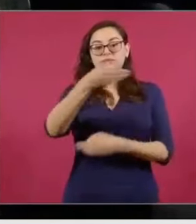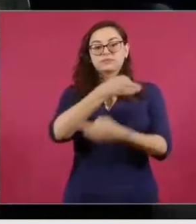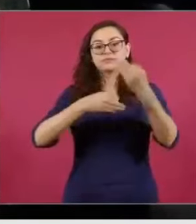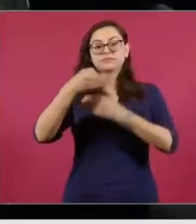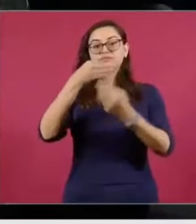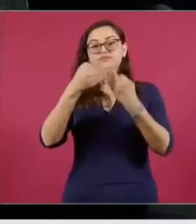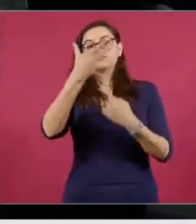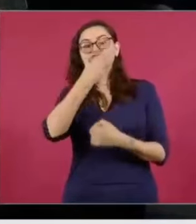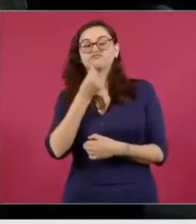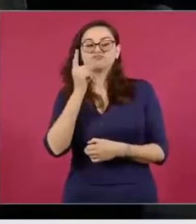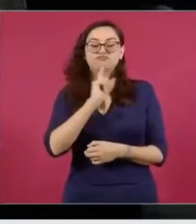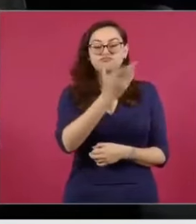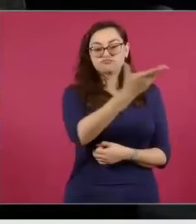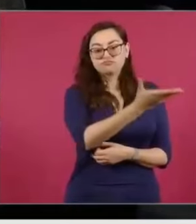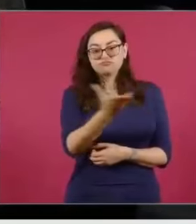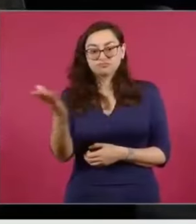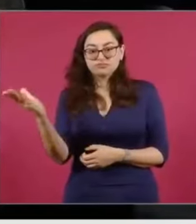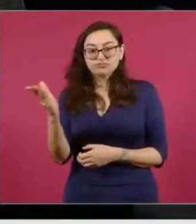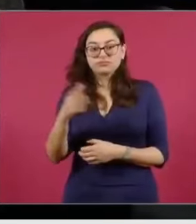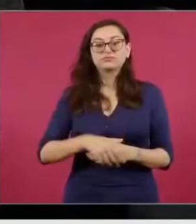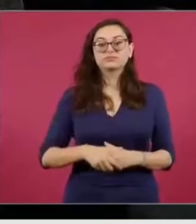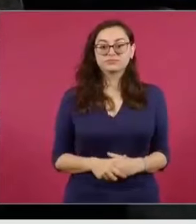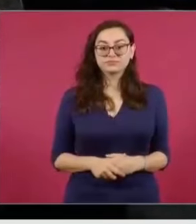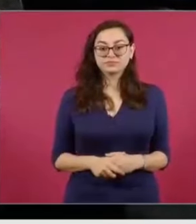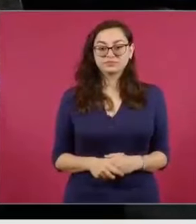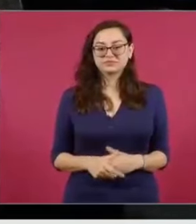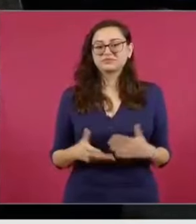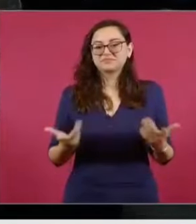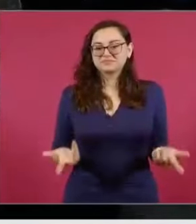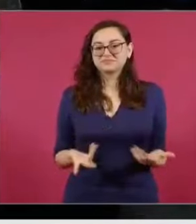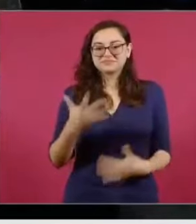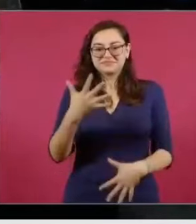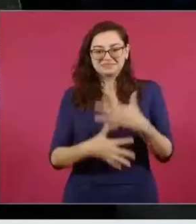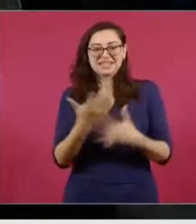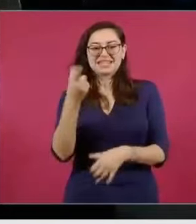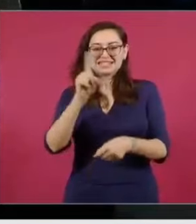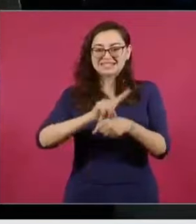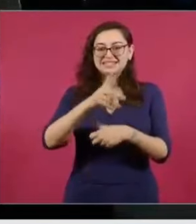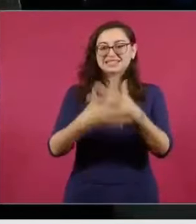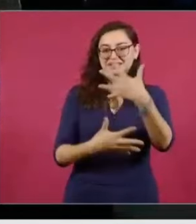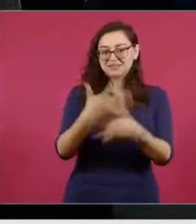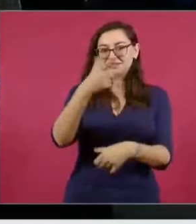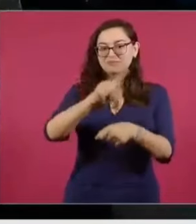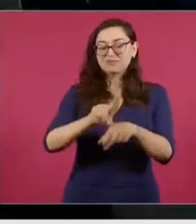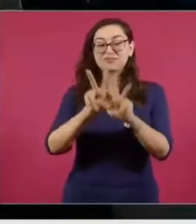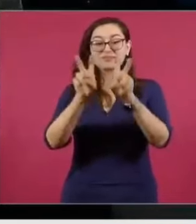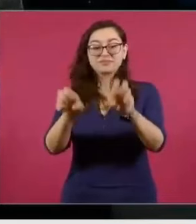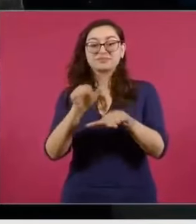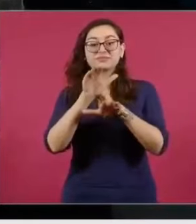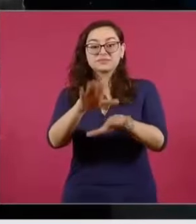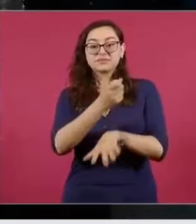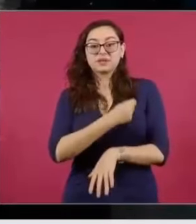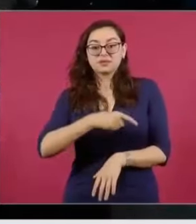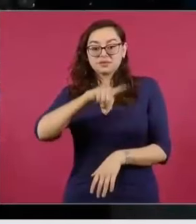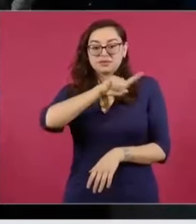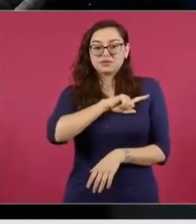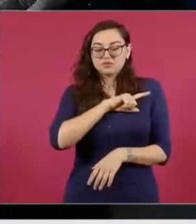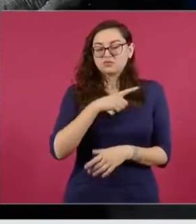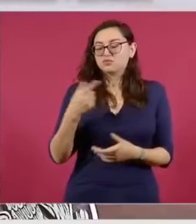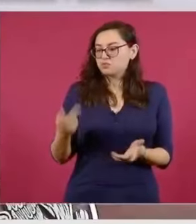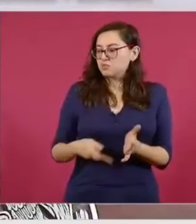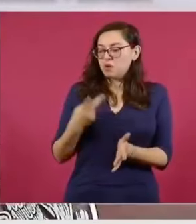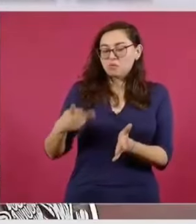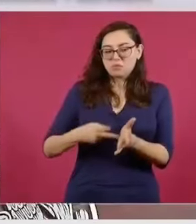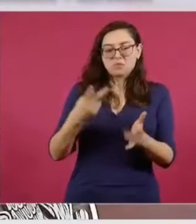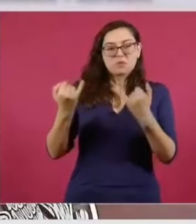Esto sabemos previo a la reunión que tendrá esta tarde con la presidenta electa Claudia Sheinbaum y el equipo de la Secretaría